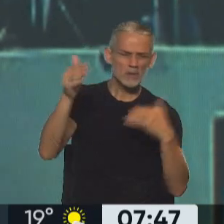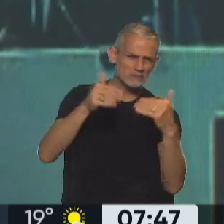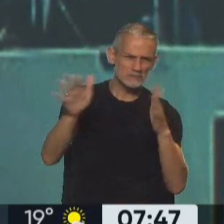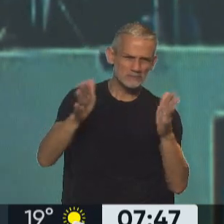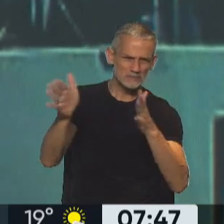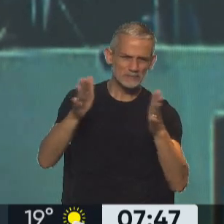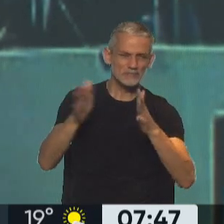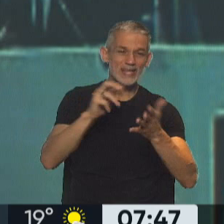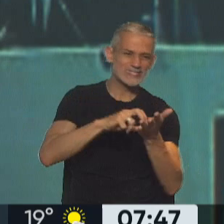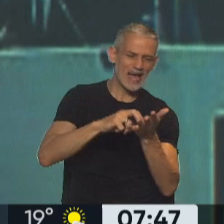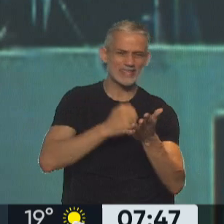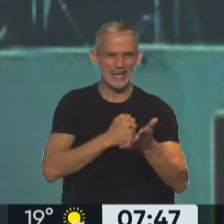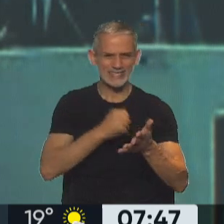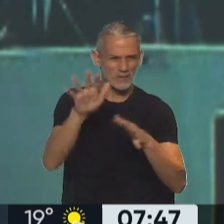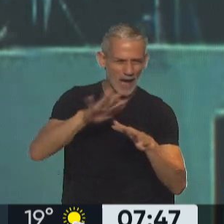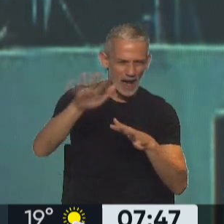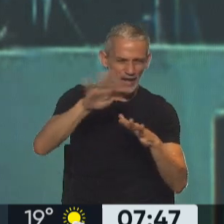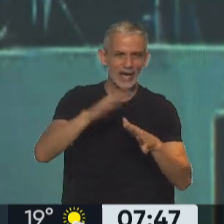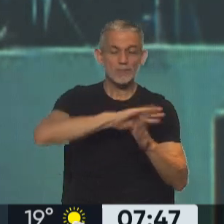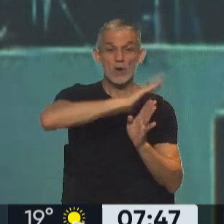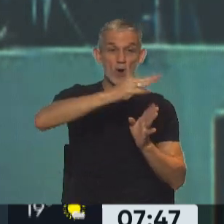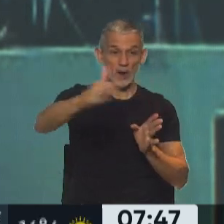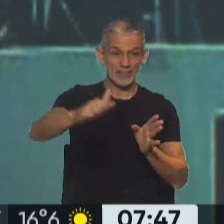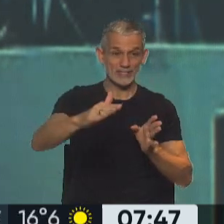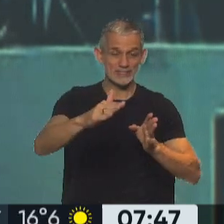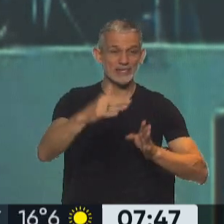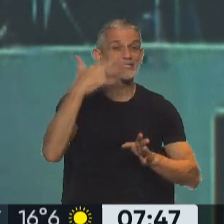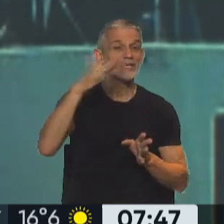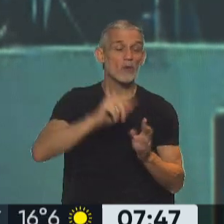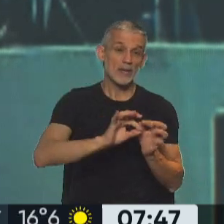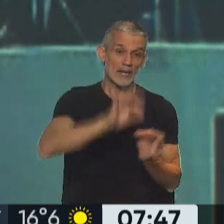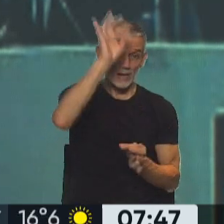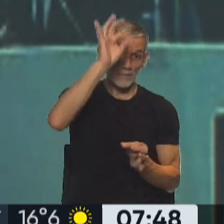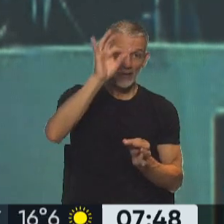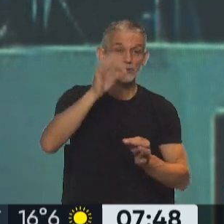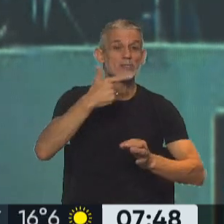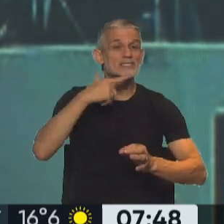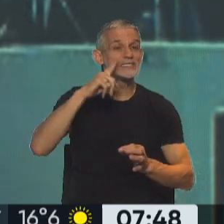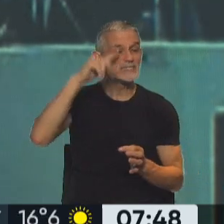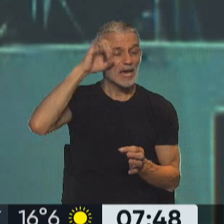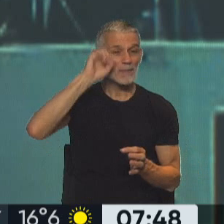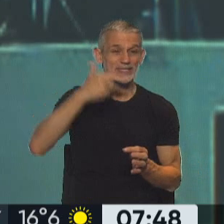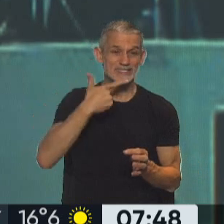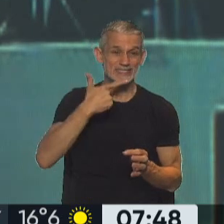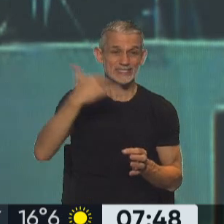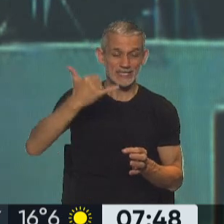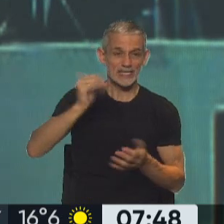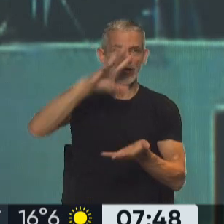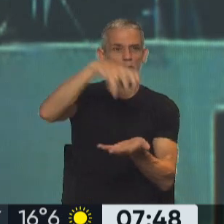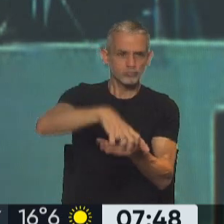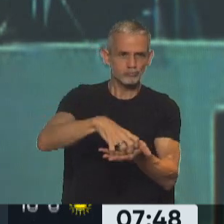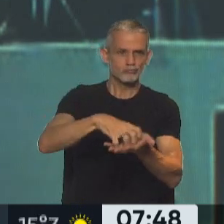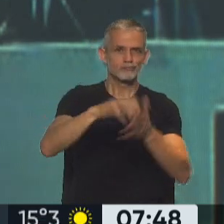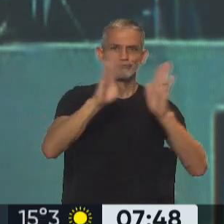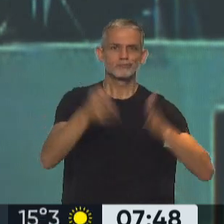Salta y Catamarca, en la cordillera de los Andes, a más de 5.000 metros de altura, Siemens tiene justamente una de las